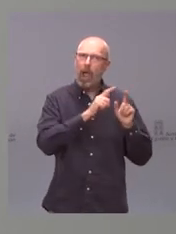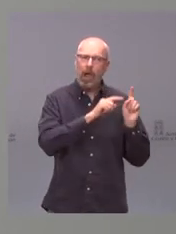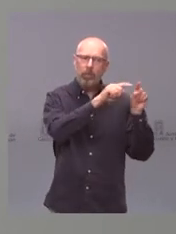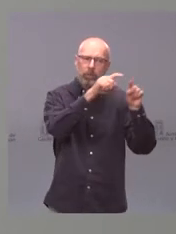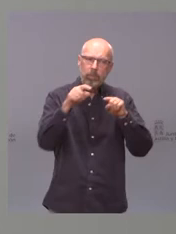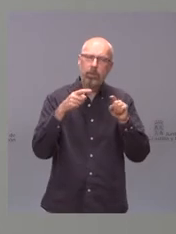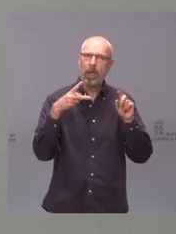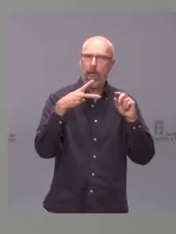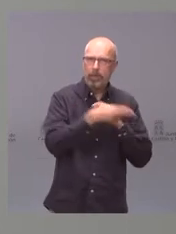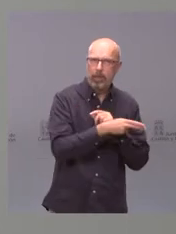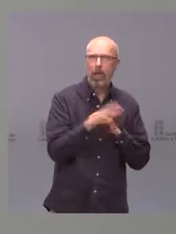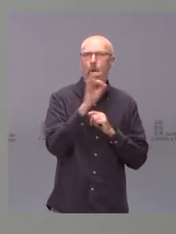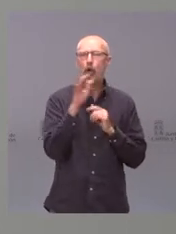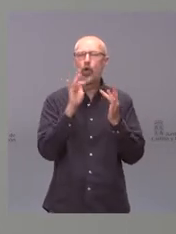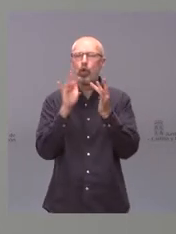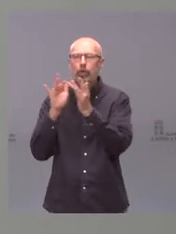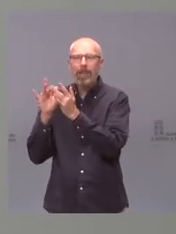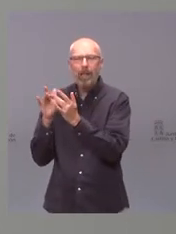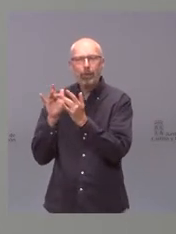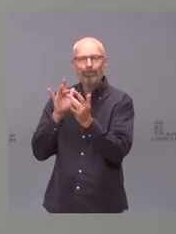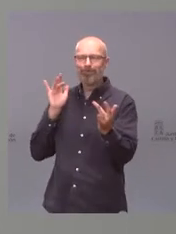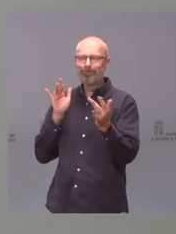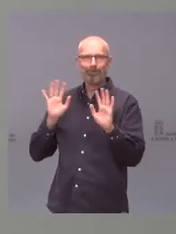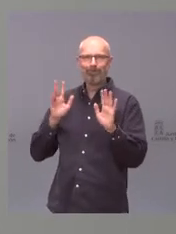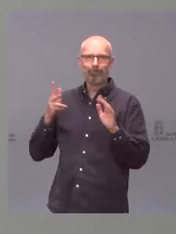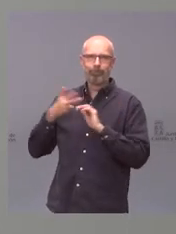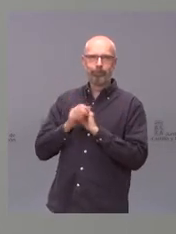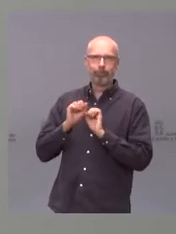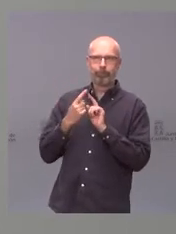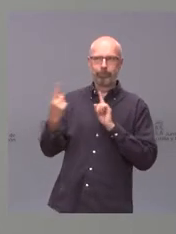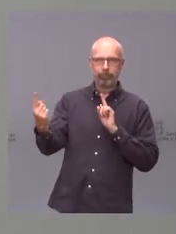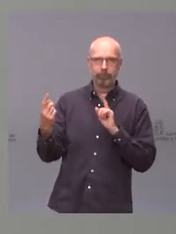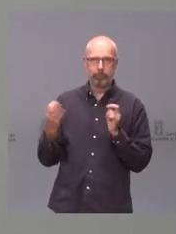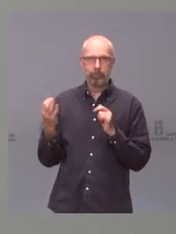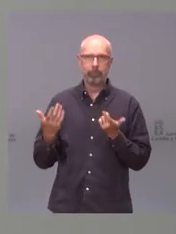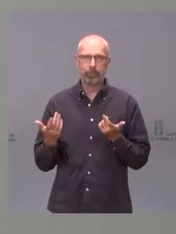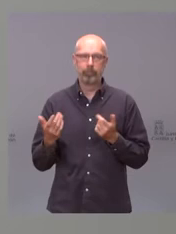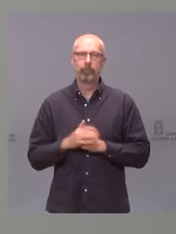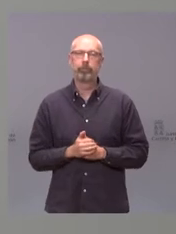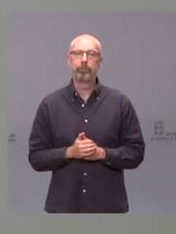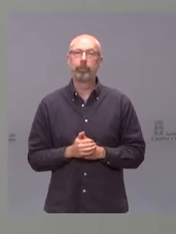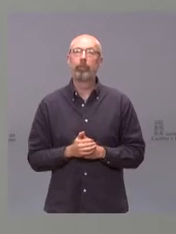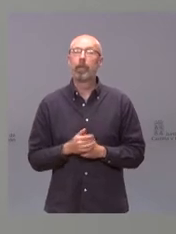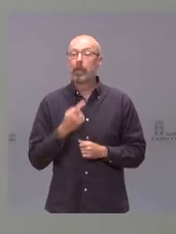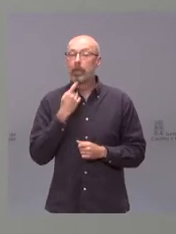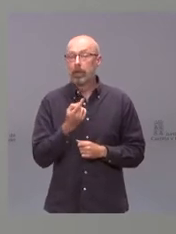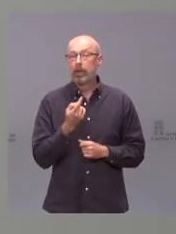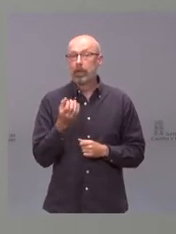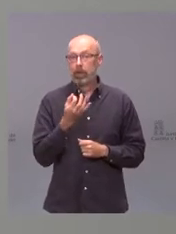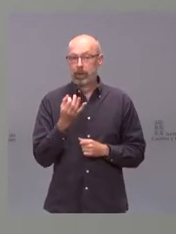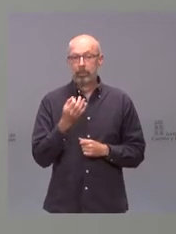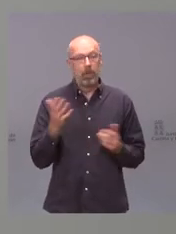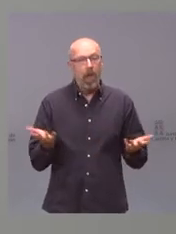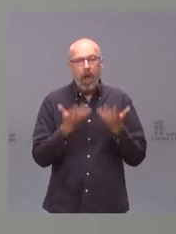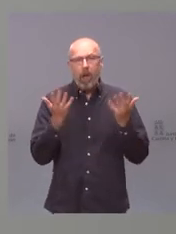disminuir el contacto social y, desde luego, la 6M que tantas veces repetimos. Quiero seguir animando a